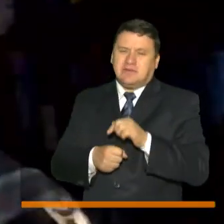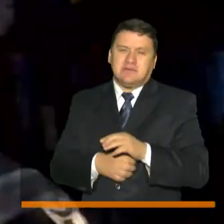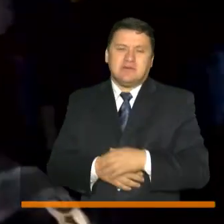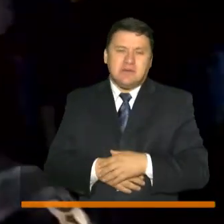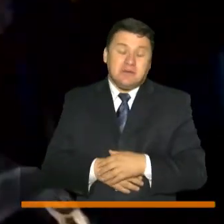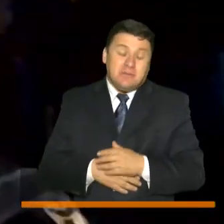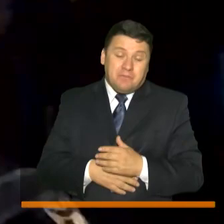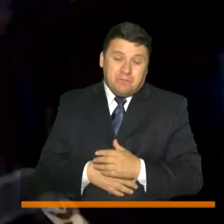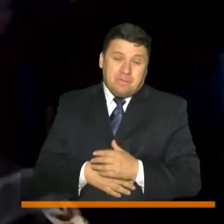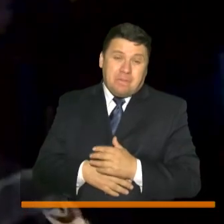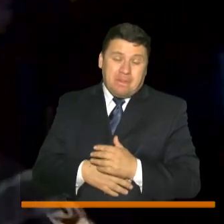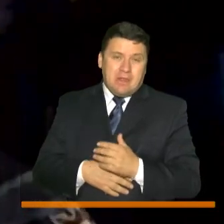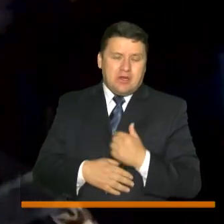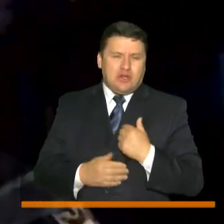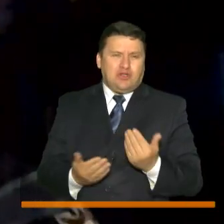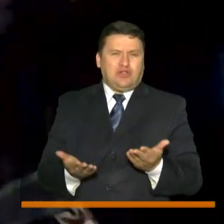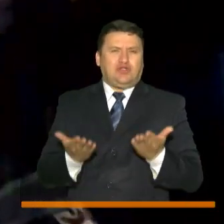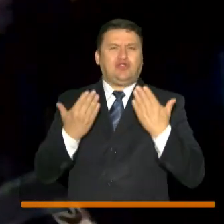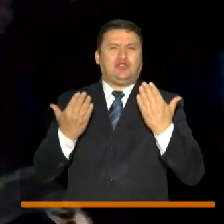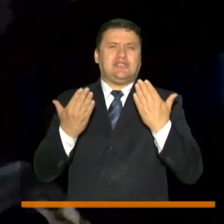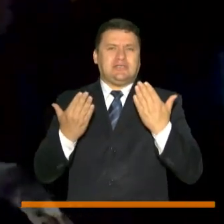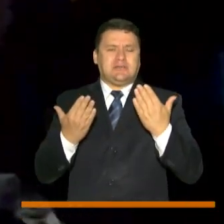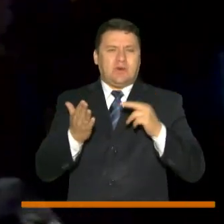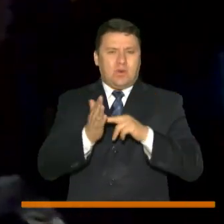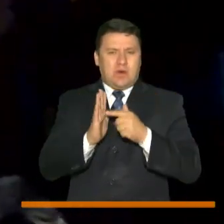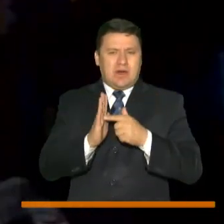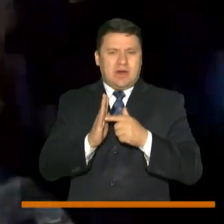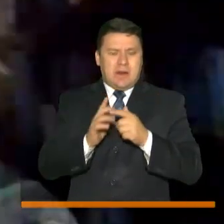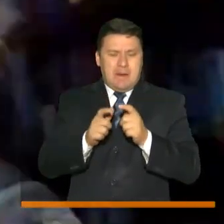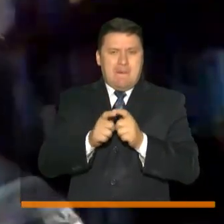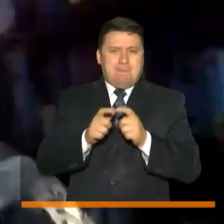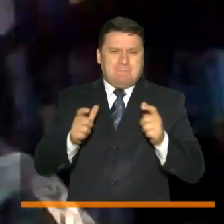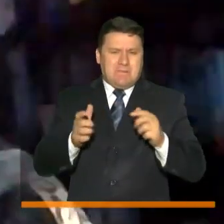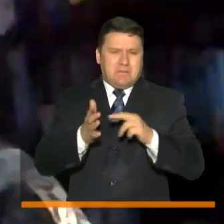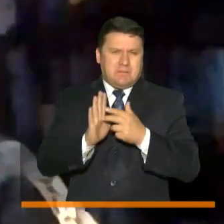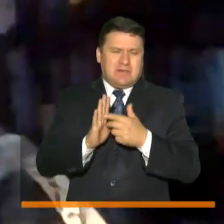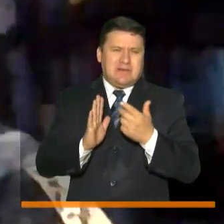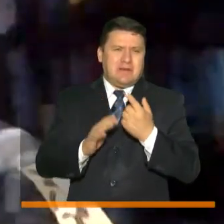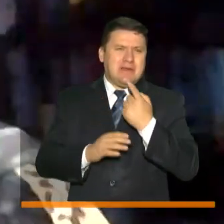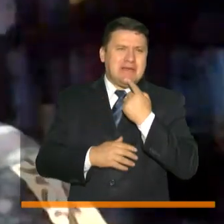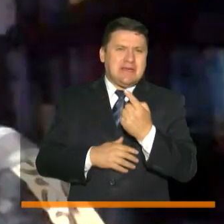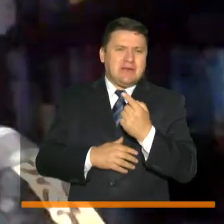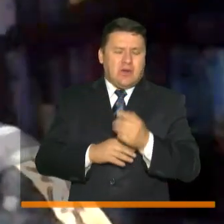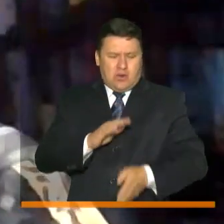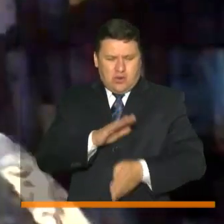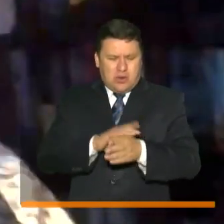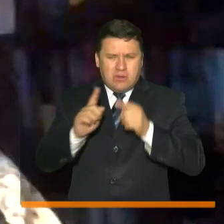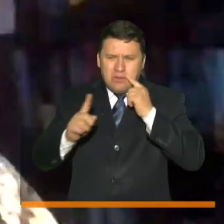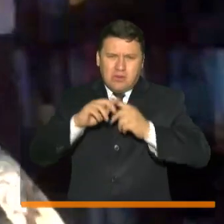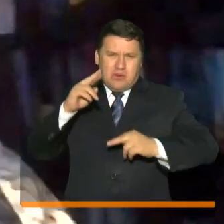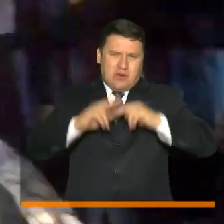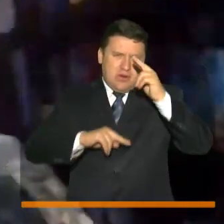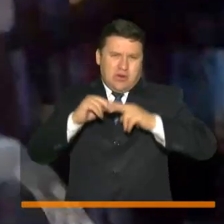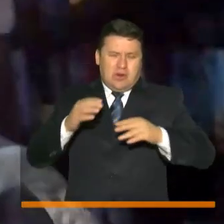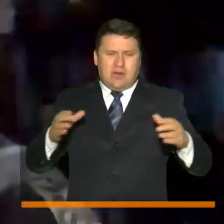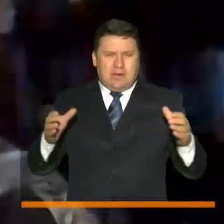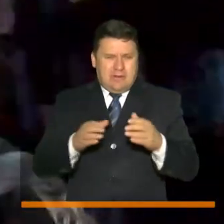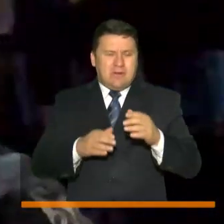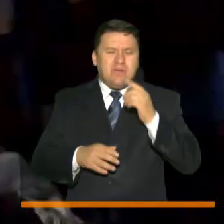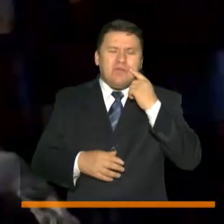que nos permita eventualmente y eso es de lo que seguiremos construyendo con ustedes